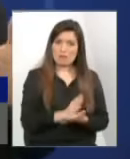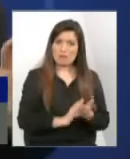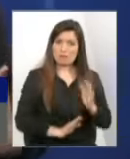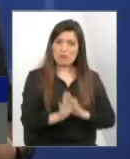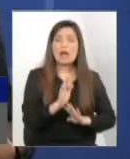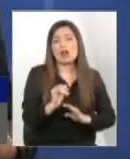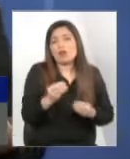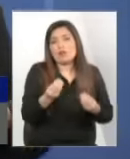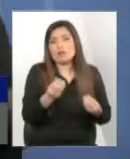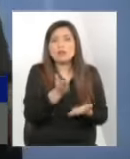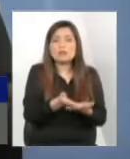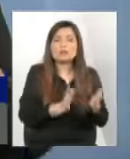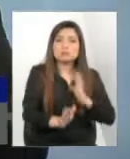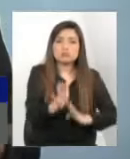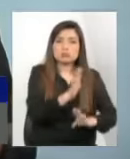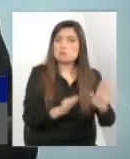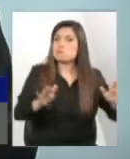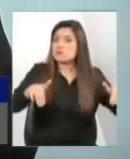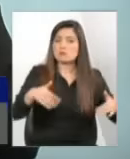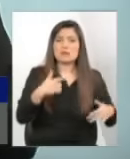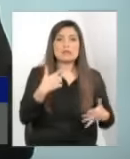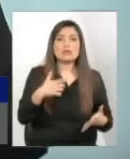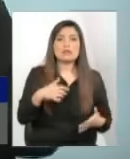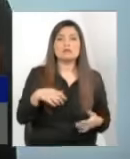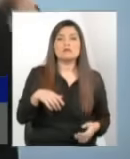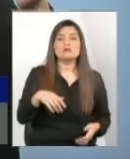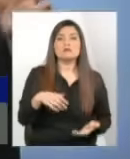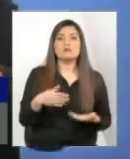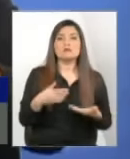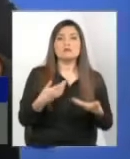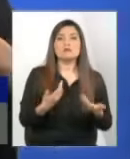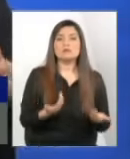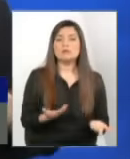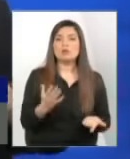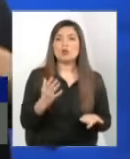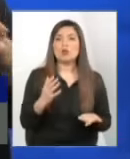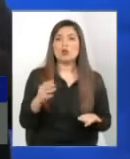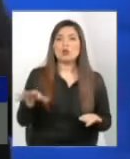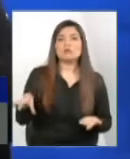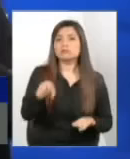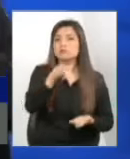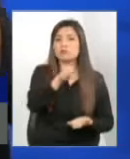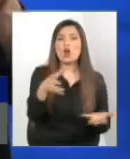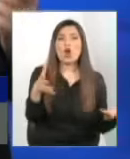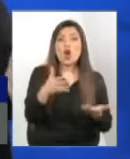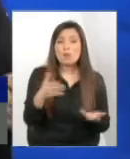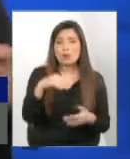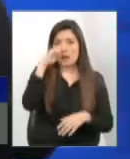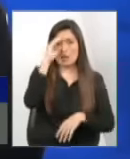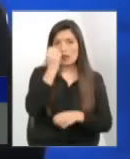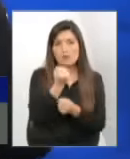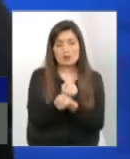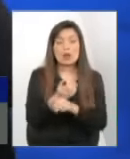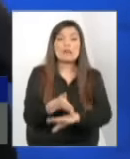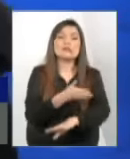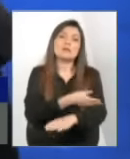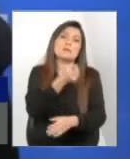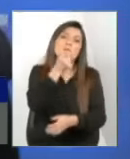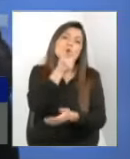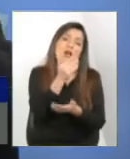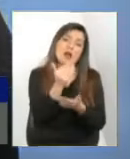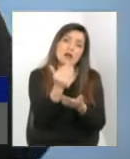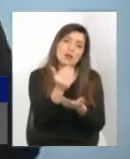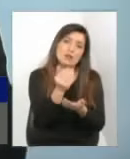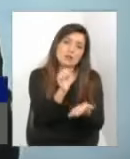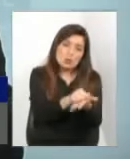actuamos de la misma manera, los retiramos. ¿Cómo los retiramos? A través de carabineros, hay un protocolo, se hace una denuncia, este